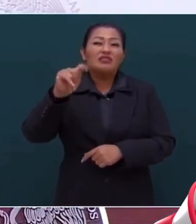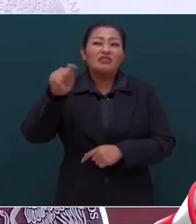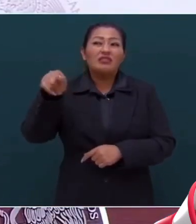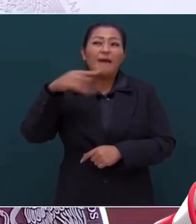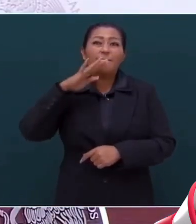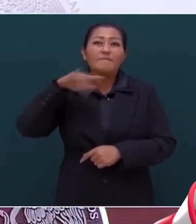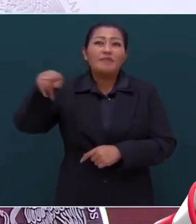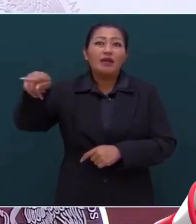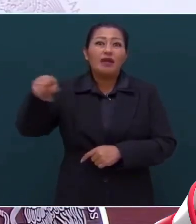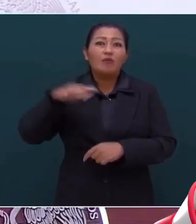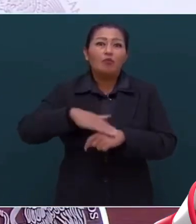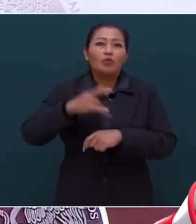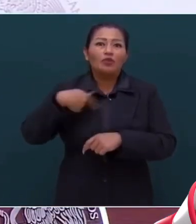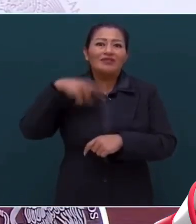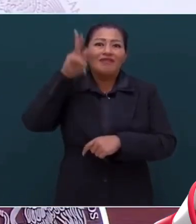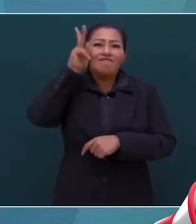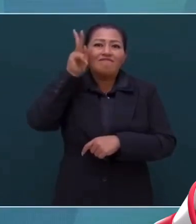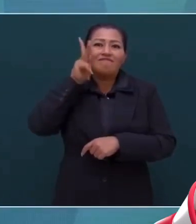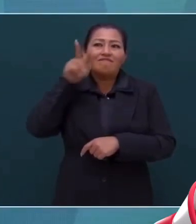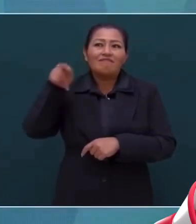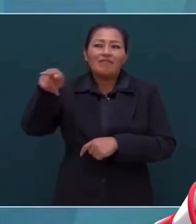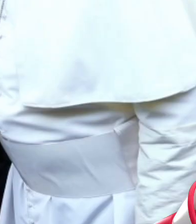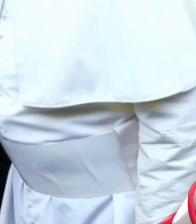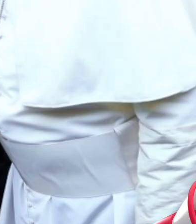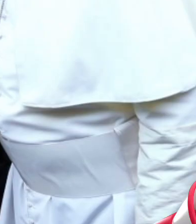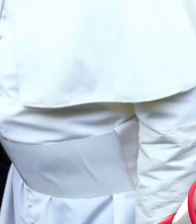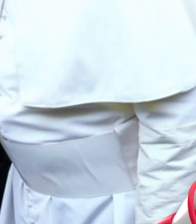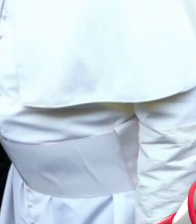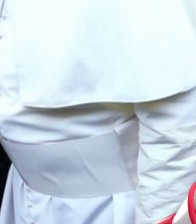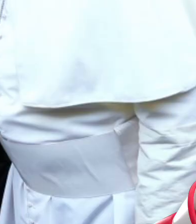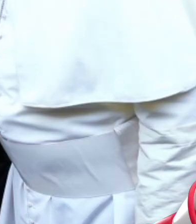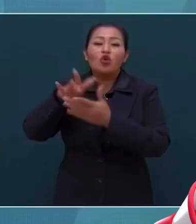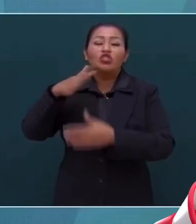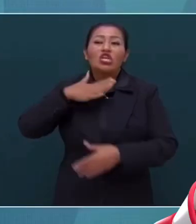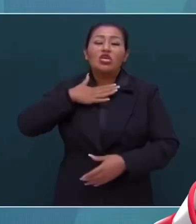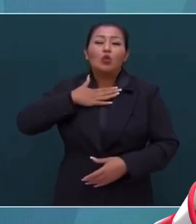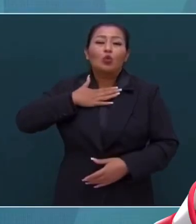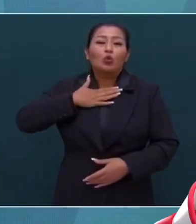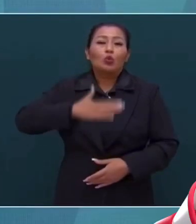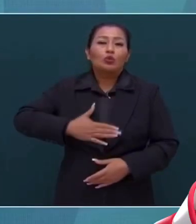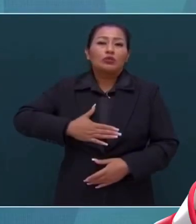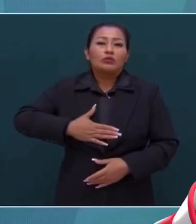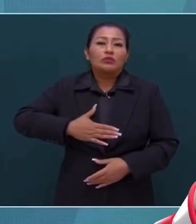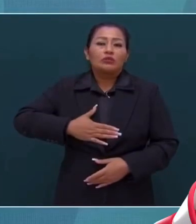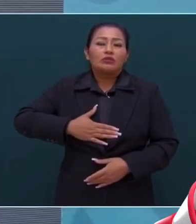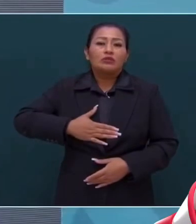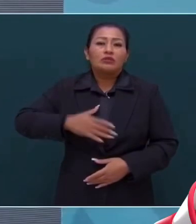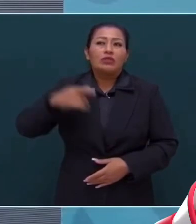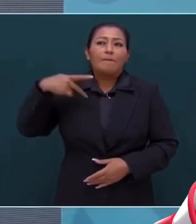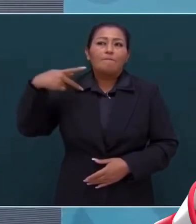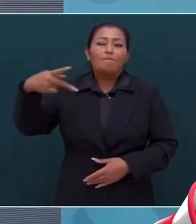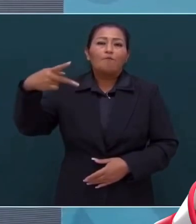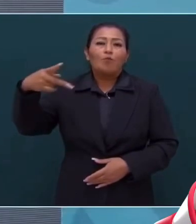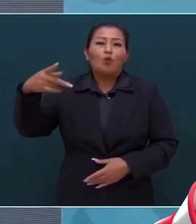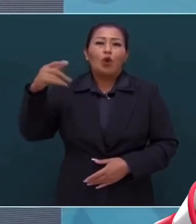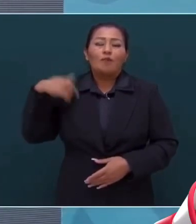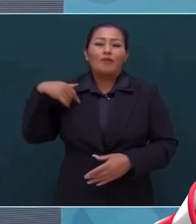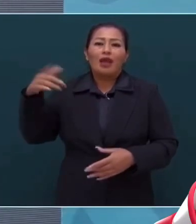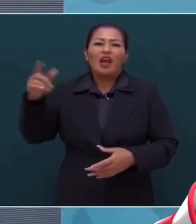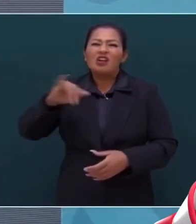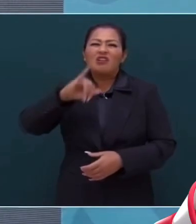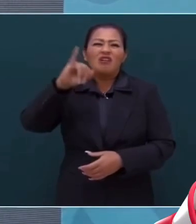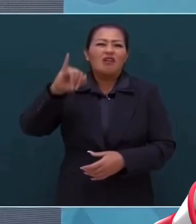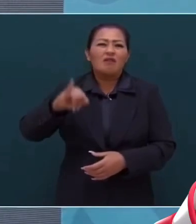porque el Papa está a favor de la justicia, su paisano nunca,